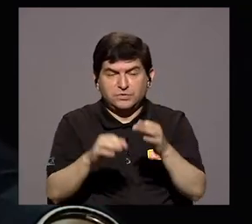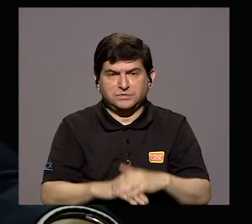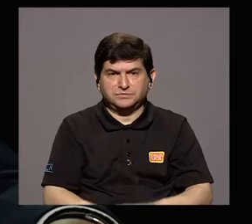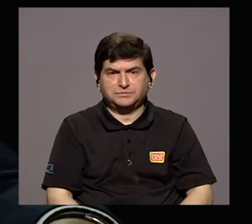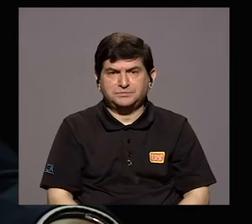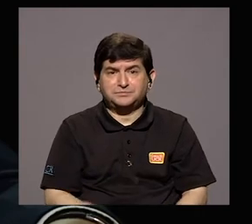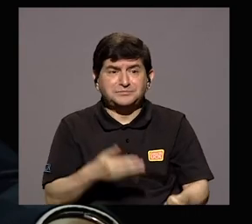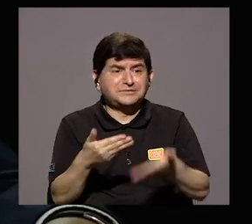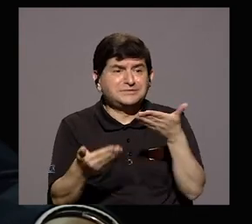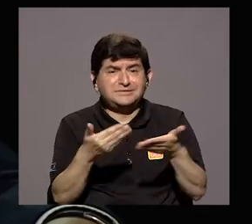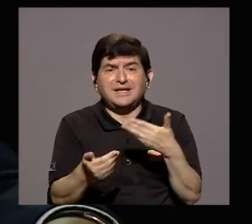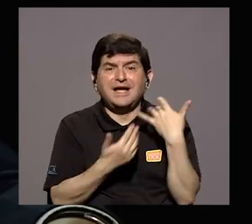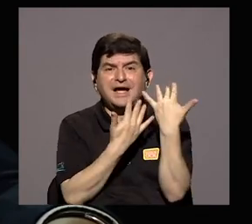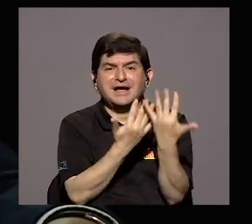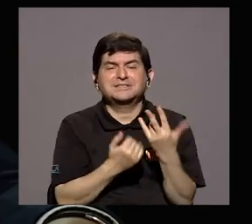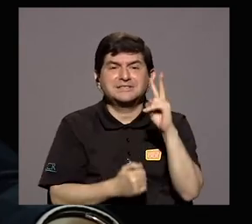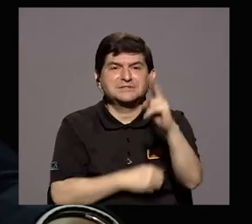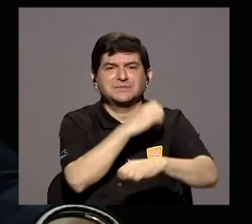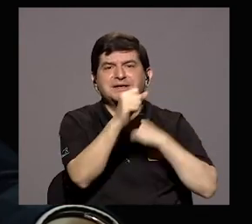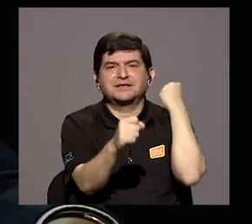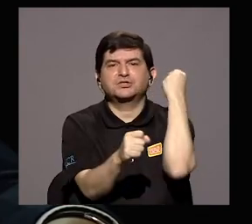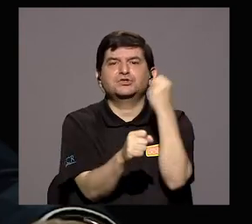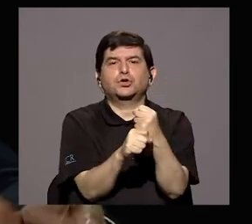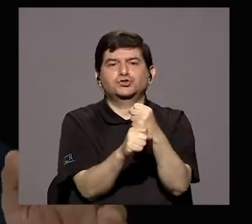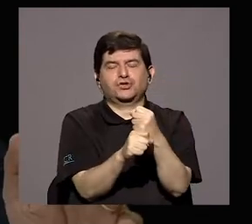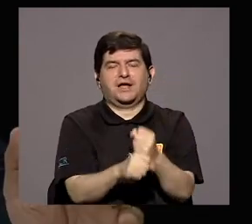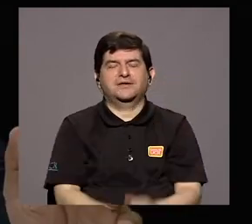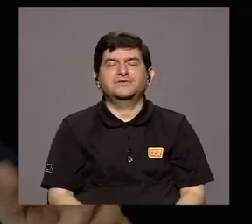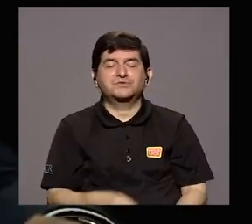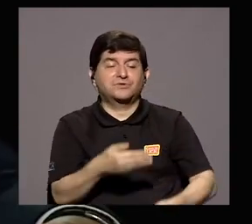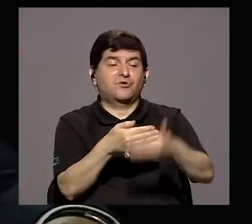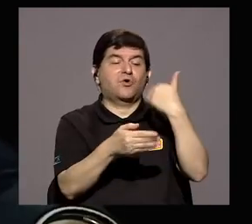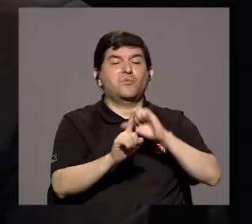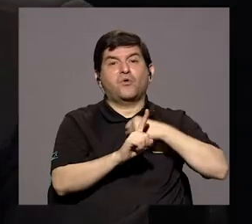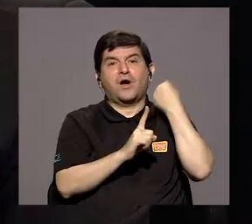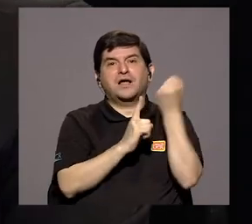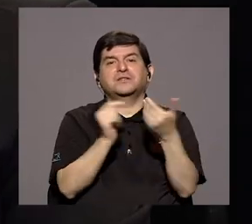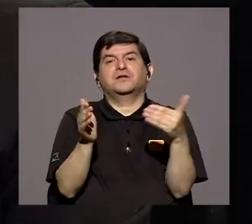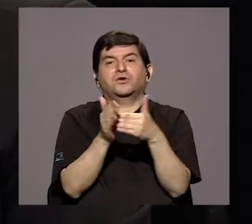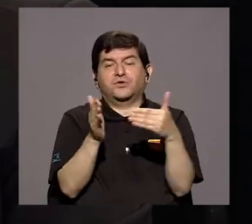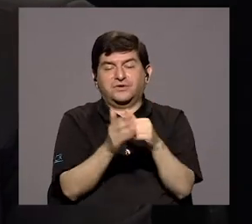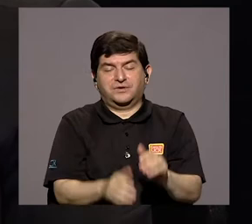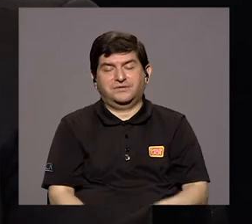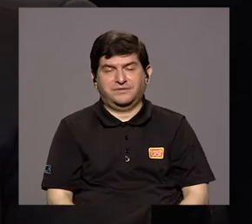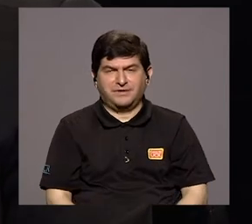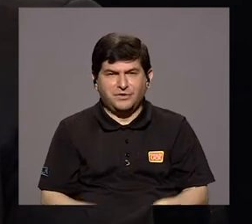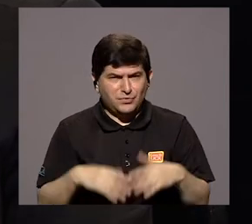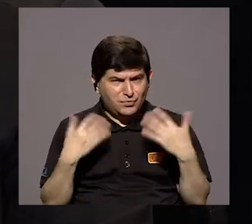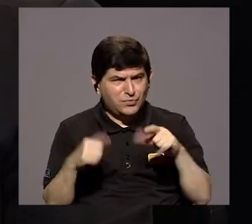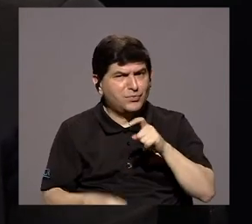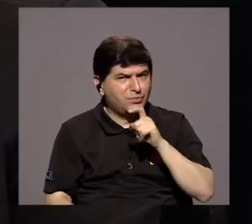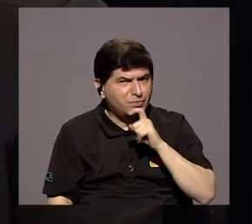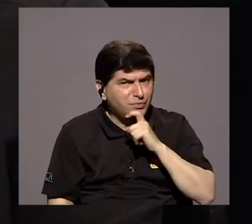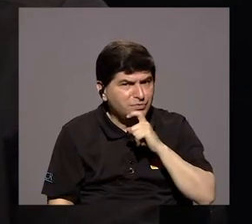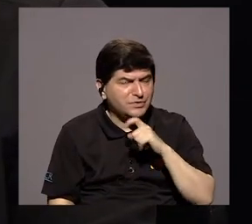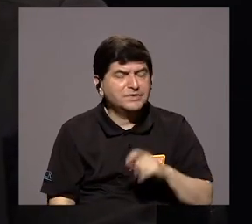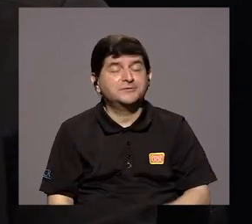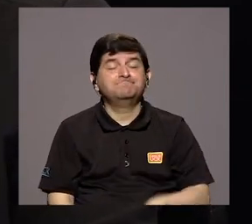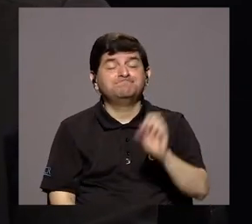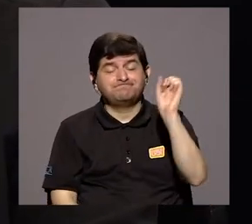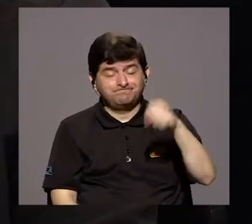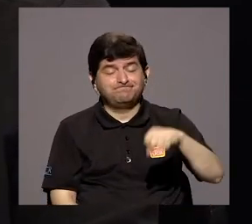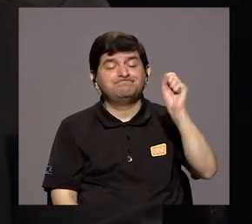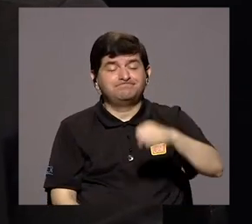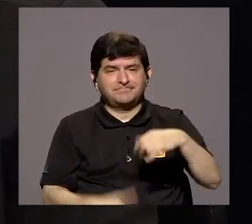que casi que tenemos que esperar dos años para estar como estábamos antes. Para esperar estar como estamos. ¿no? Sí, sí. Sí,